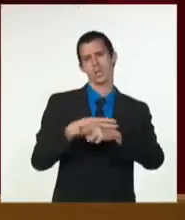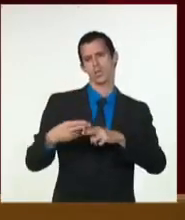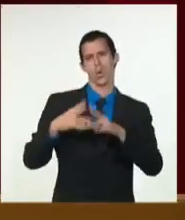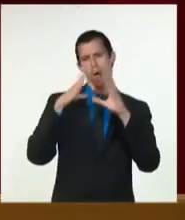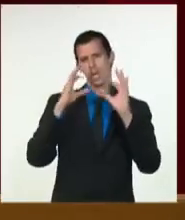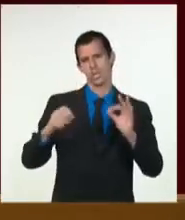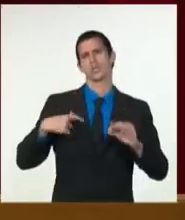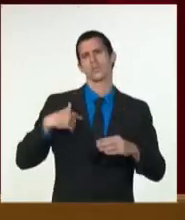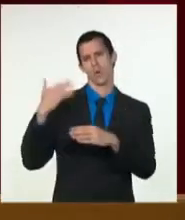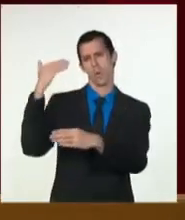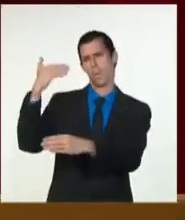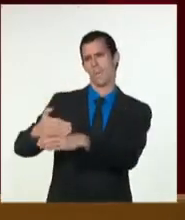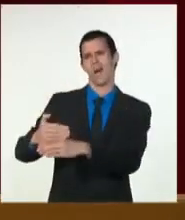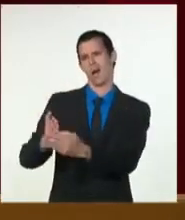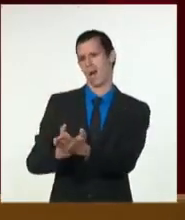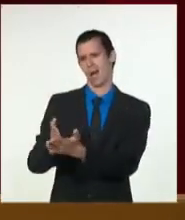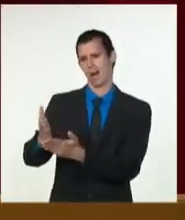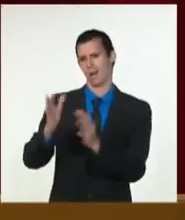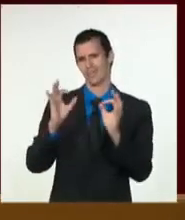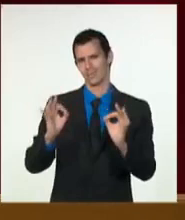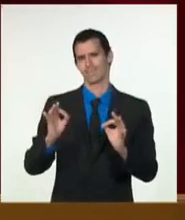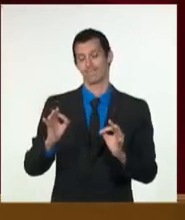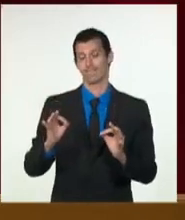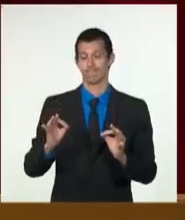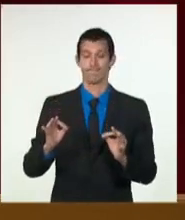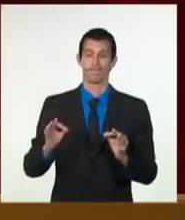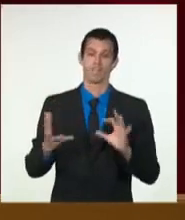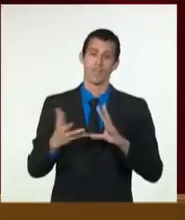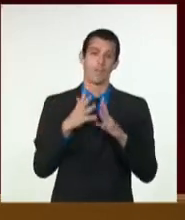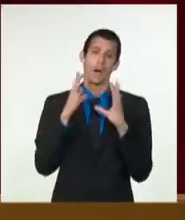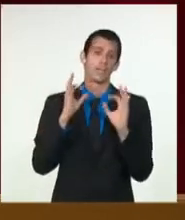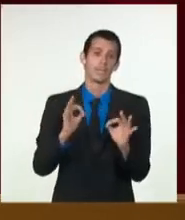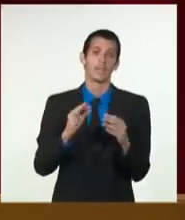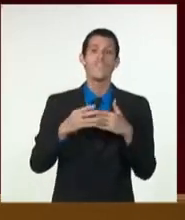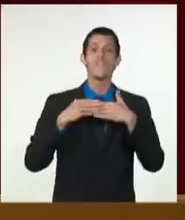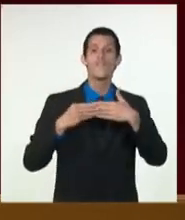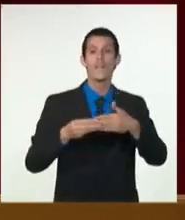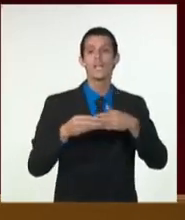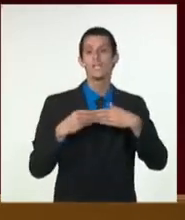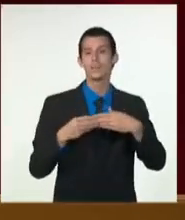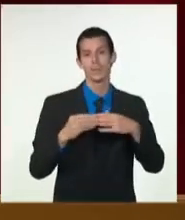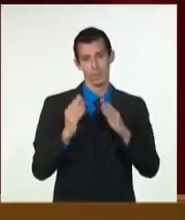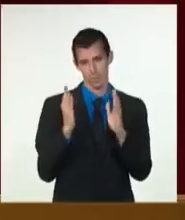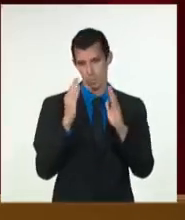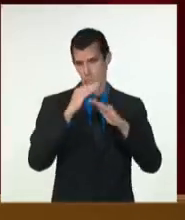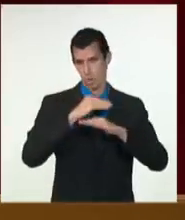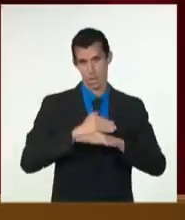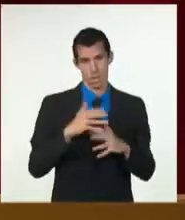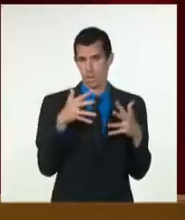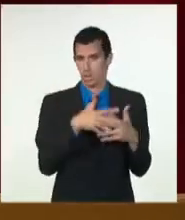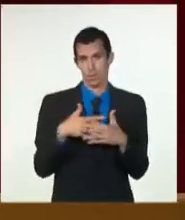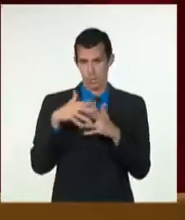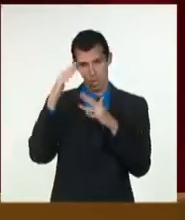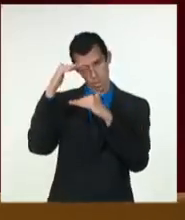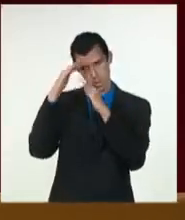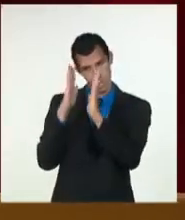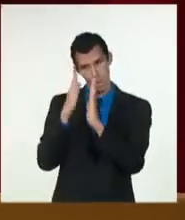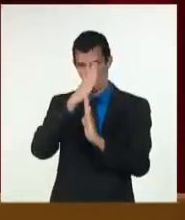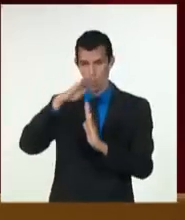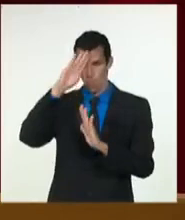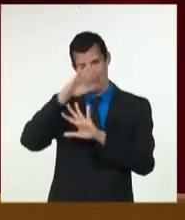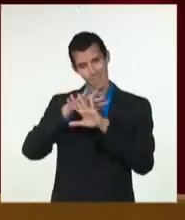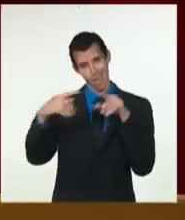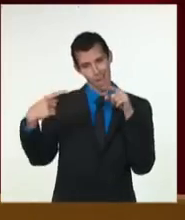y por la disposición inescrupulosa a hacer uso de la amenaza y la coerción contra muchos gobiernos